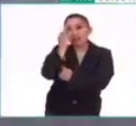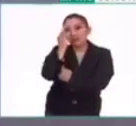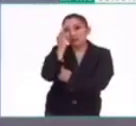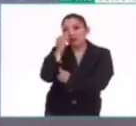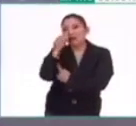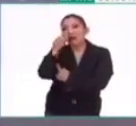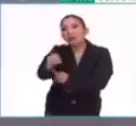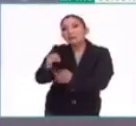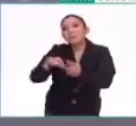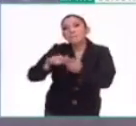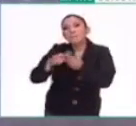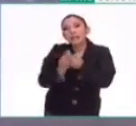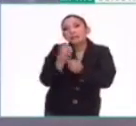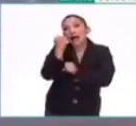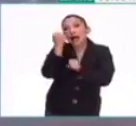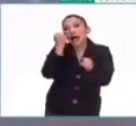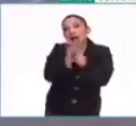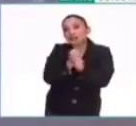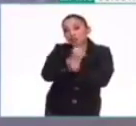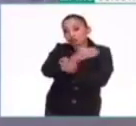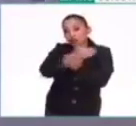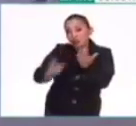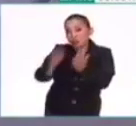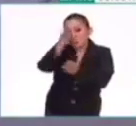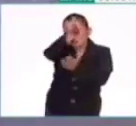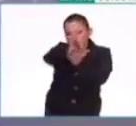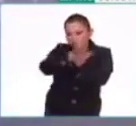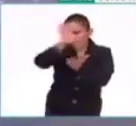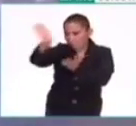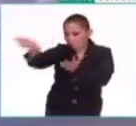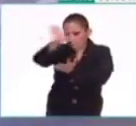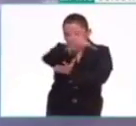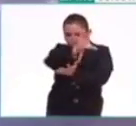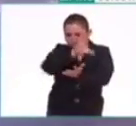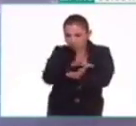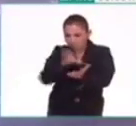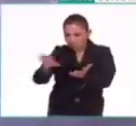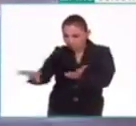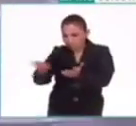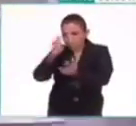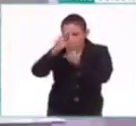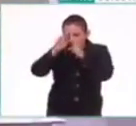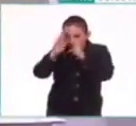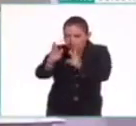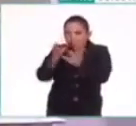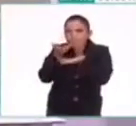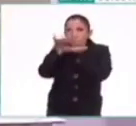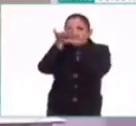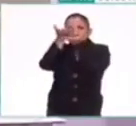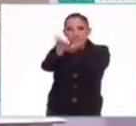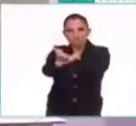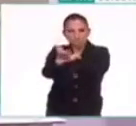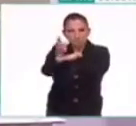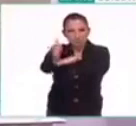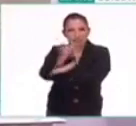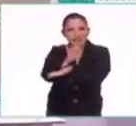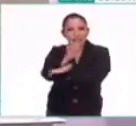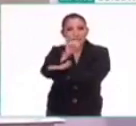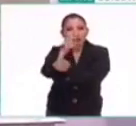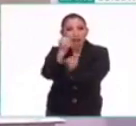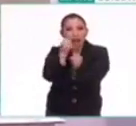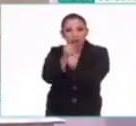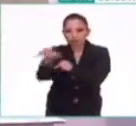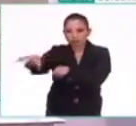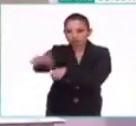que era el inicio del año y que dividía en secciones de rituales, de ceremonias, el año.